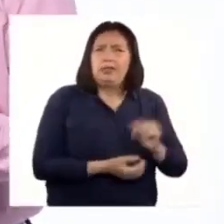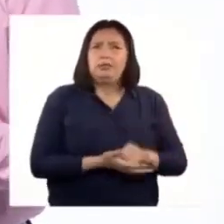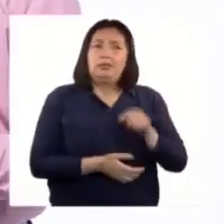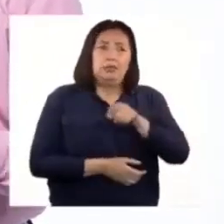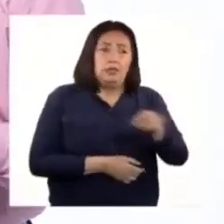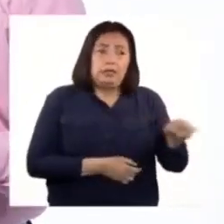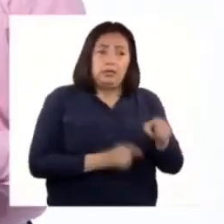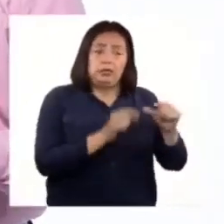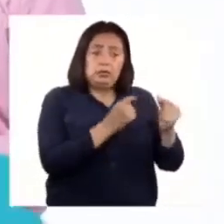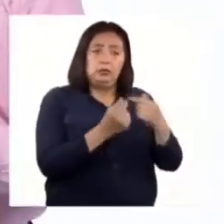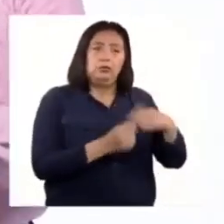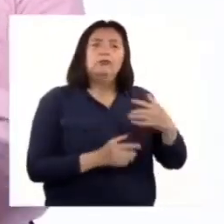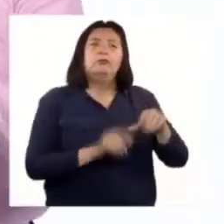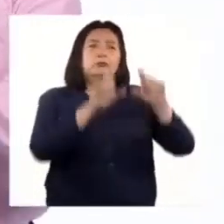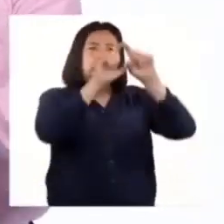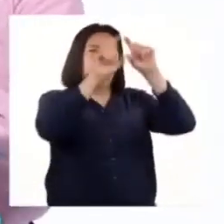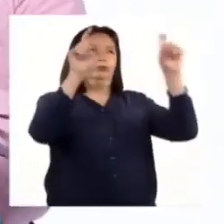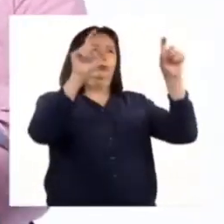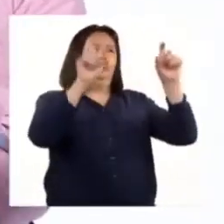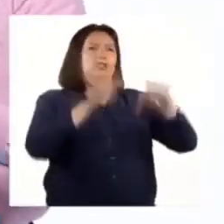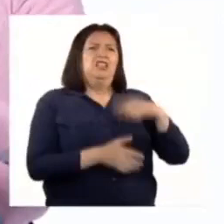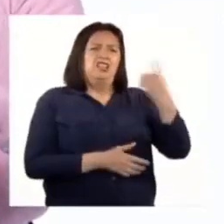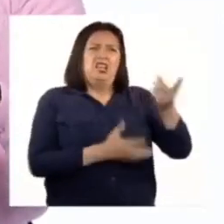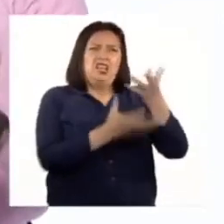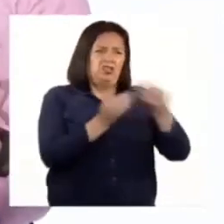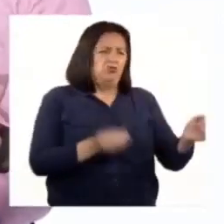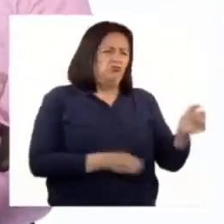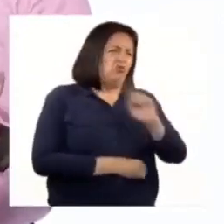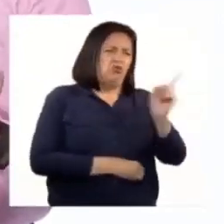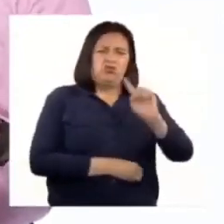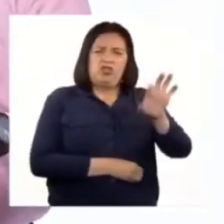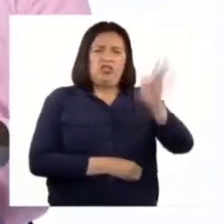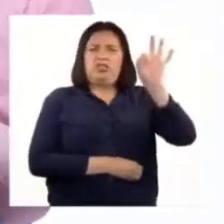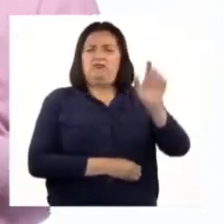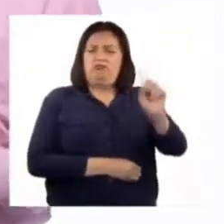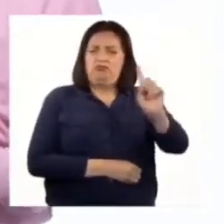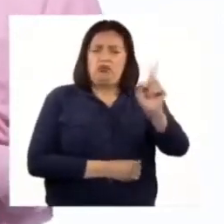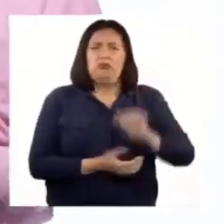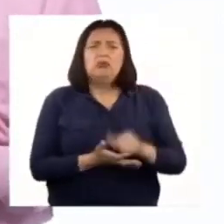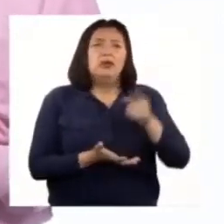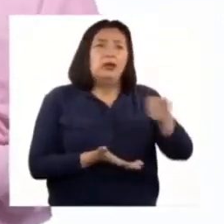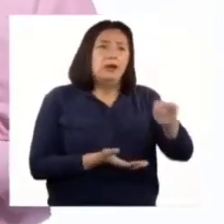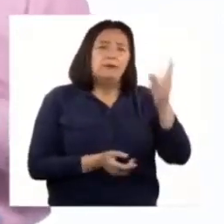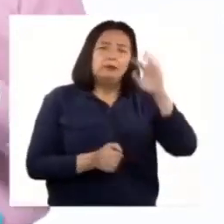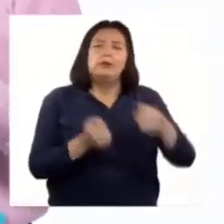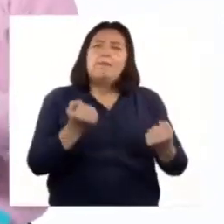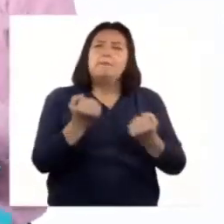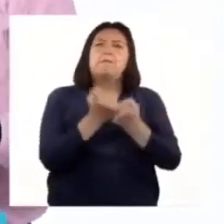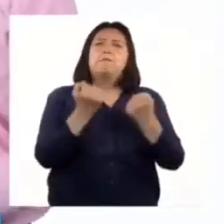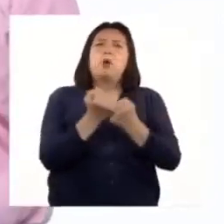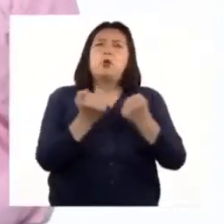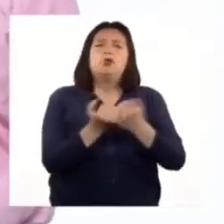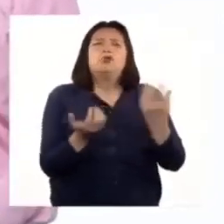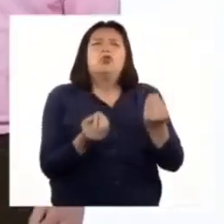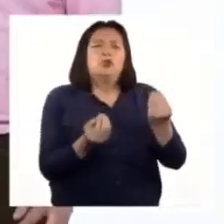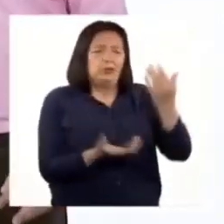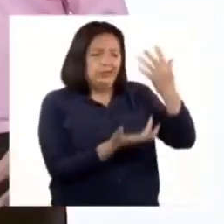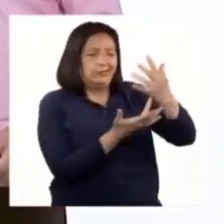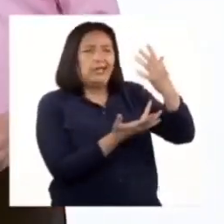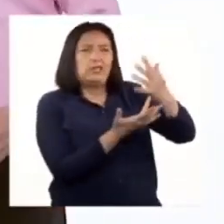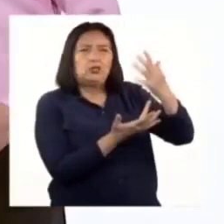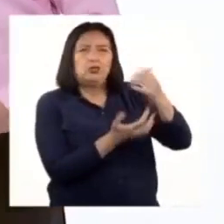Ellos siguen el lema, la extinción no es una opción. Para ello se apoyan en la tecnología.